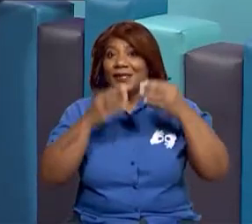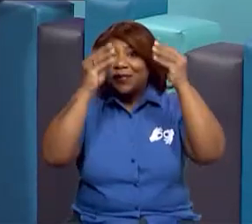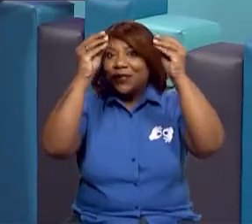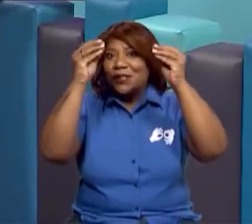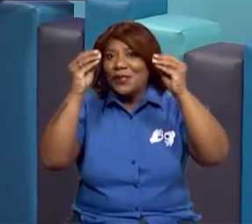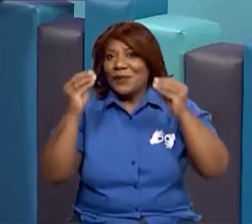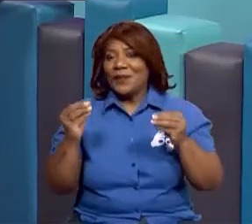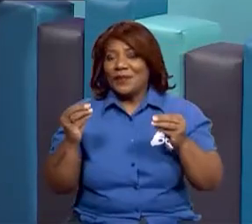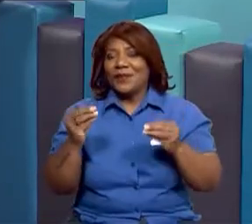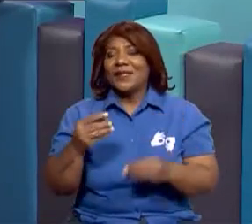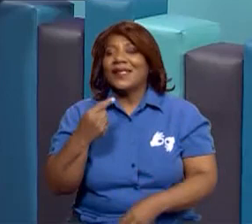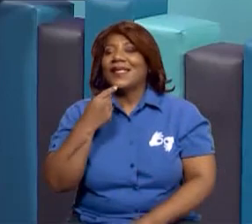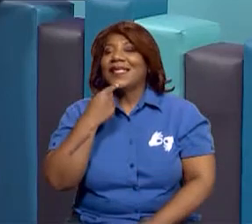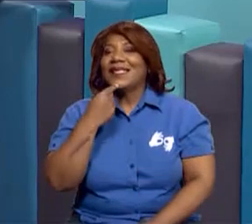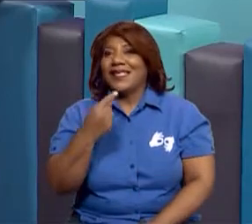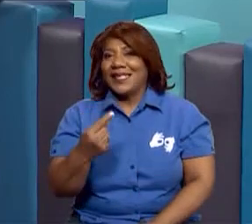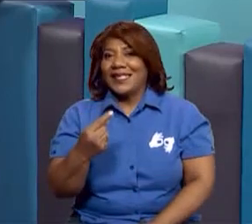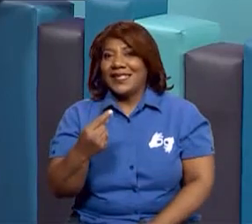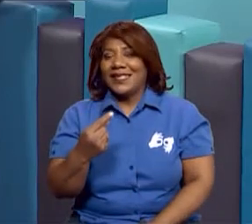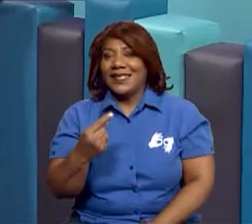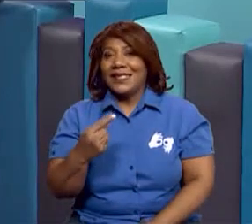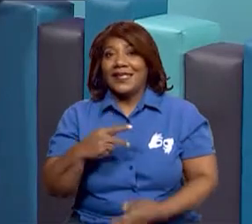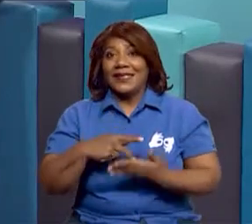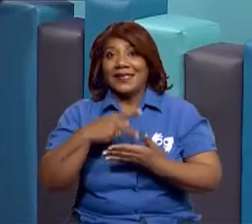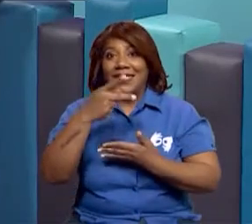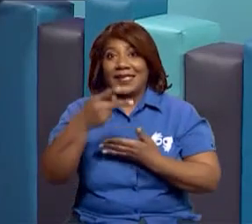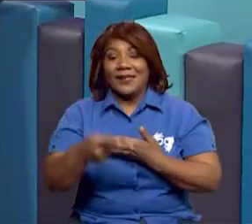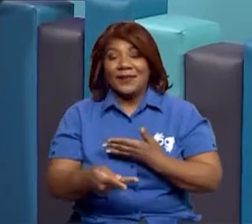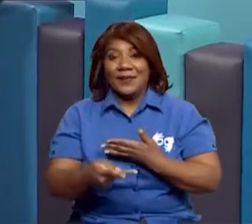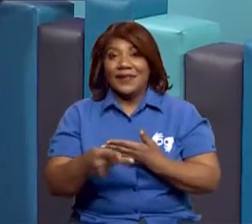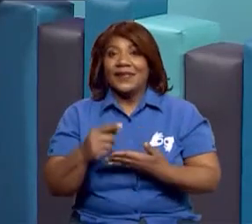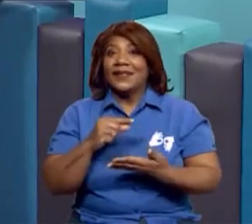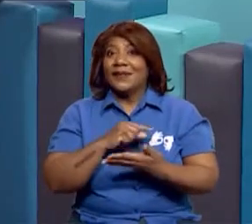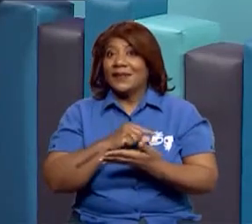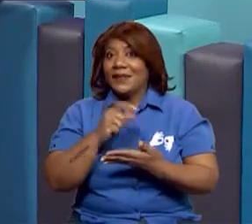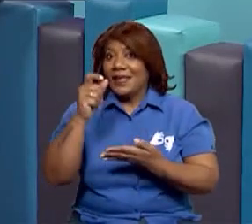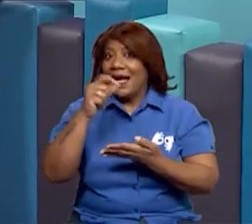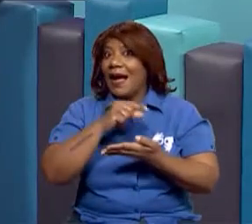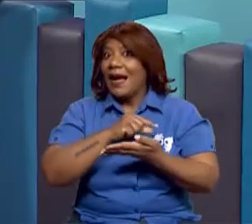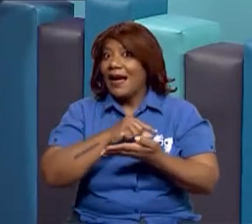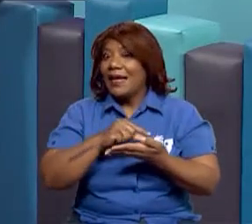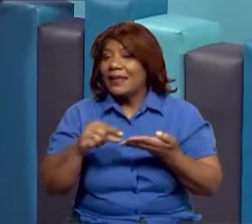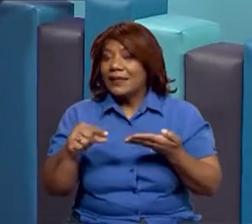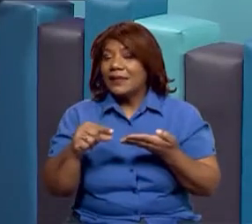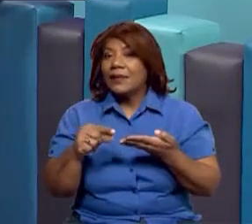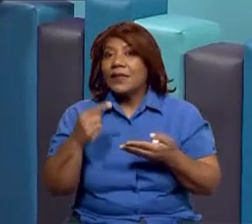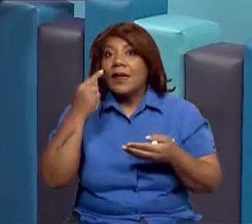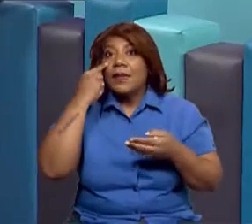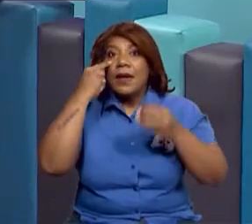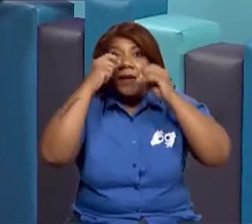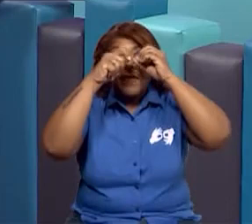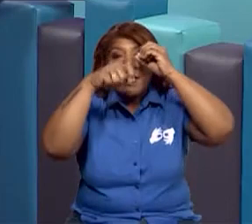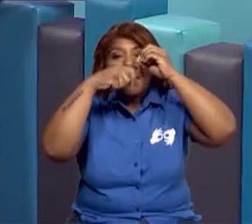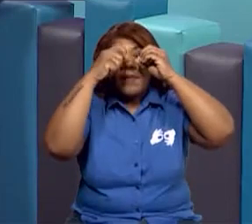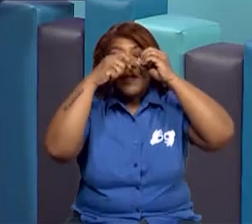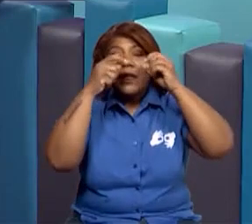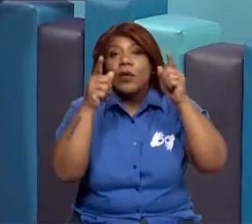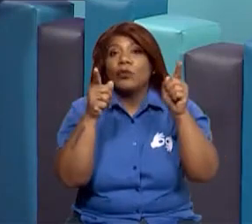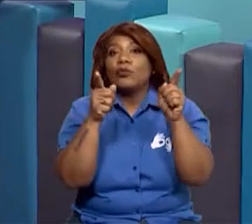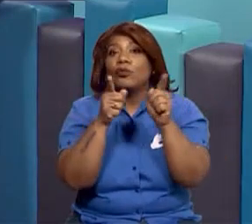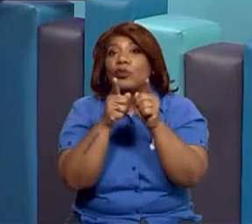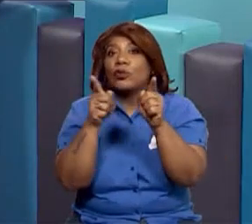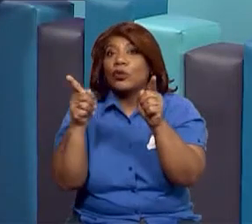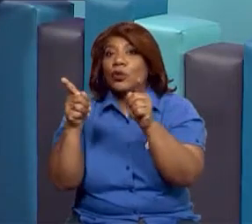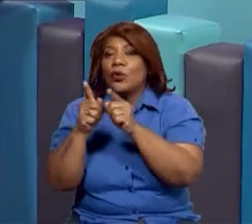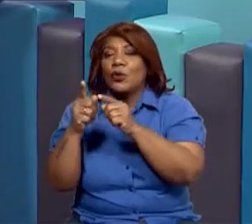país decirles que a partir de la próxima semana vamos a estar dando cápsulas que tienen que ver con la historia